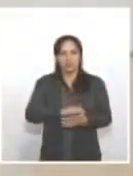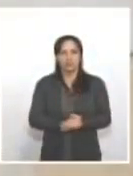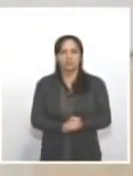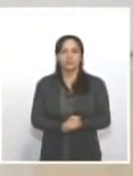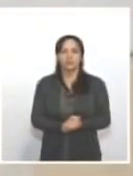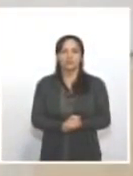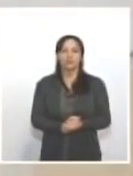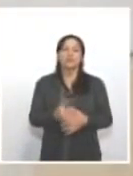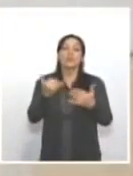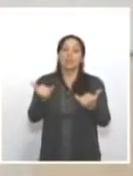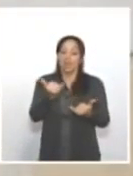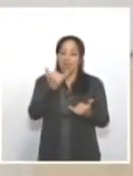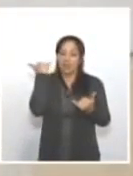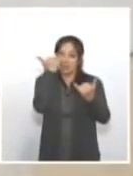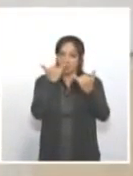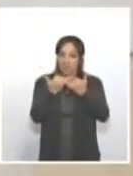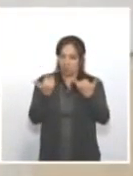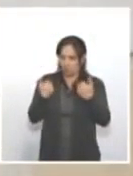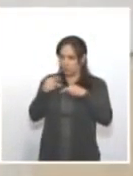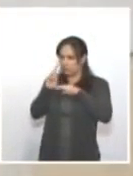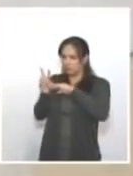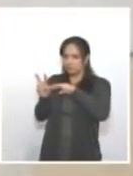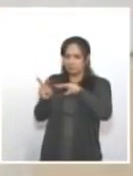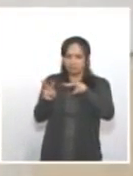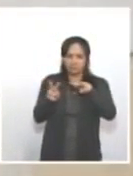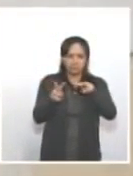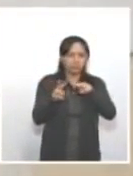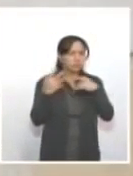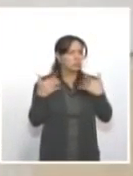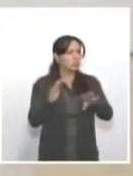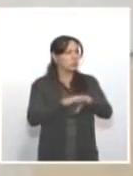La vista que hoy se tiene, presidente,